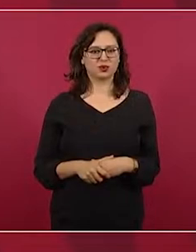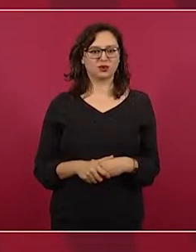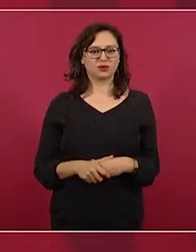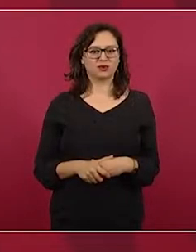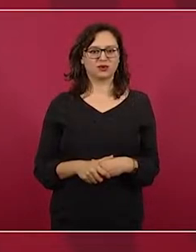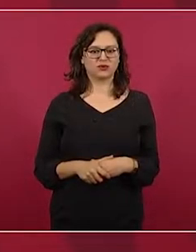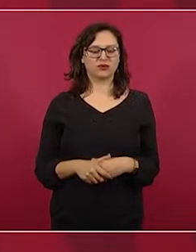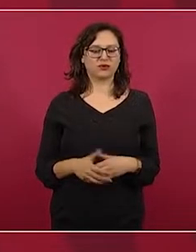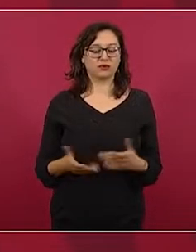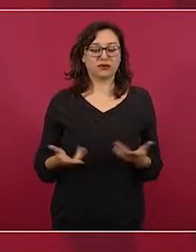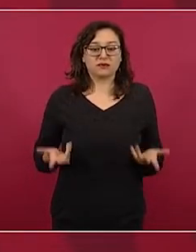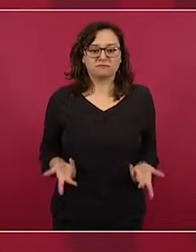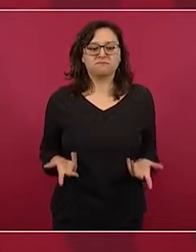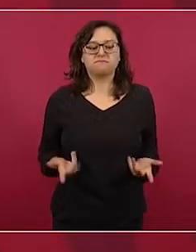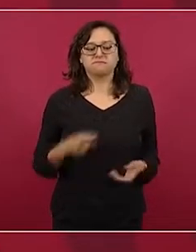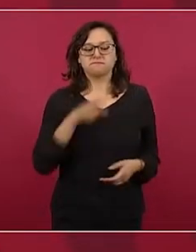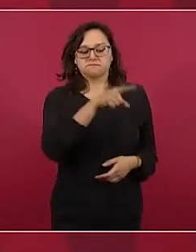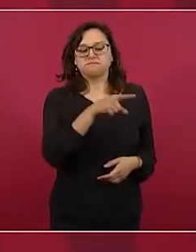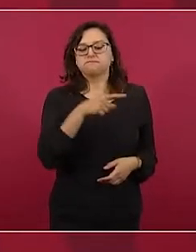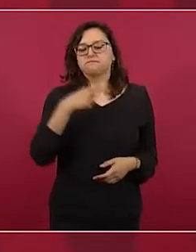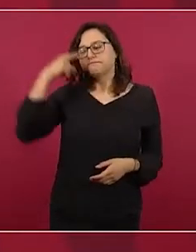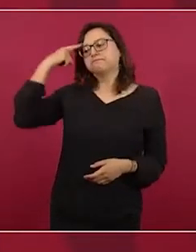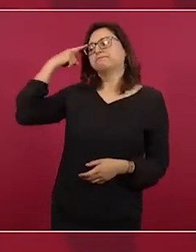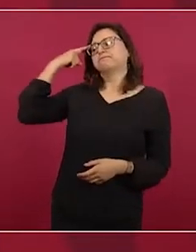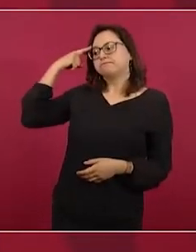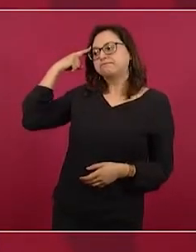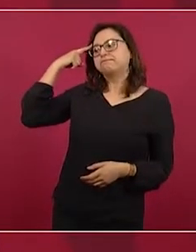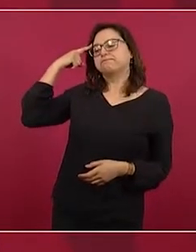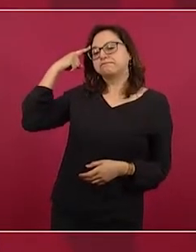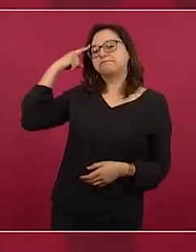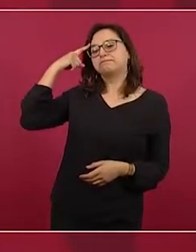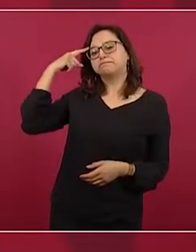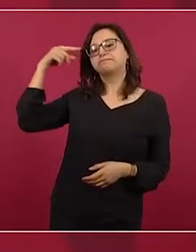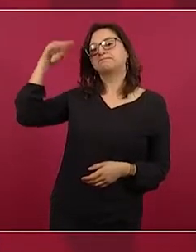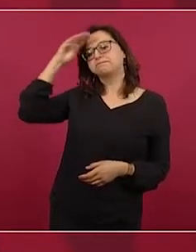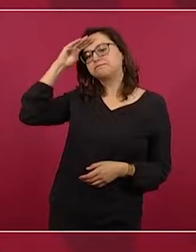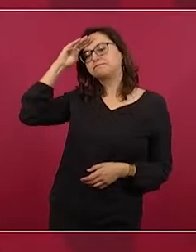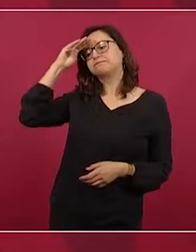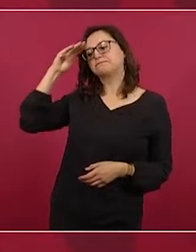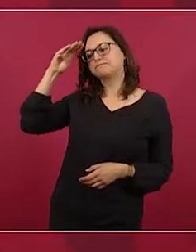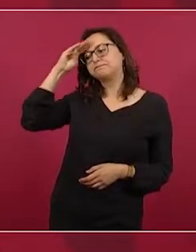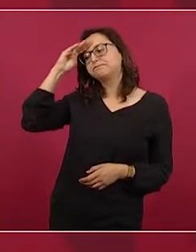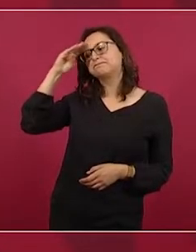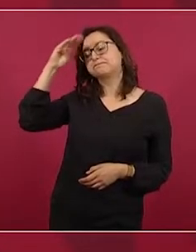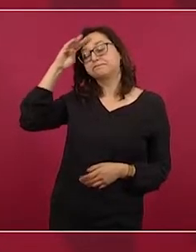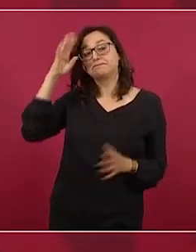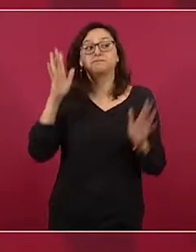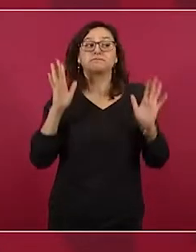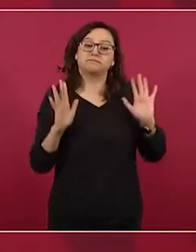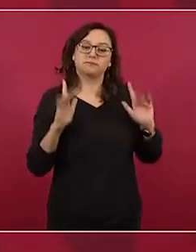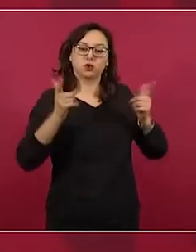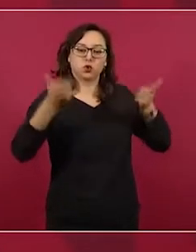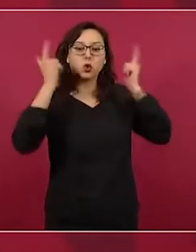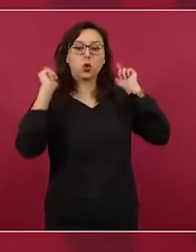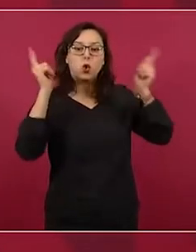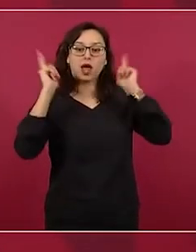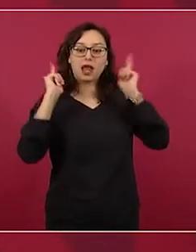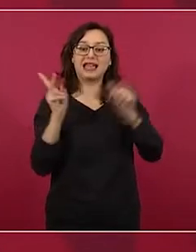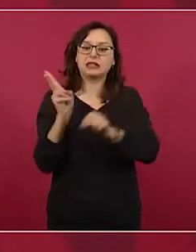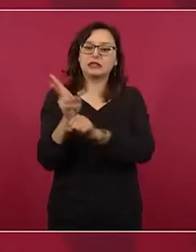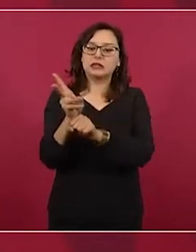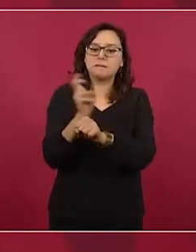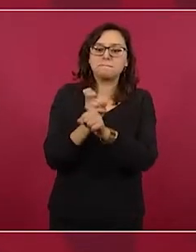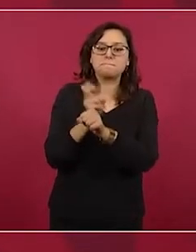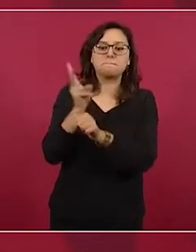Y quedó en que lo va a pensar, ojalá y se resuelva hacer la invitación